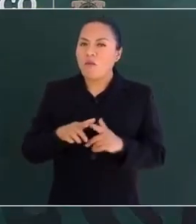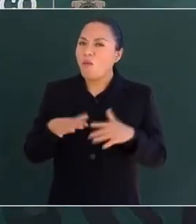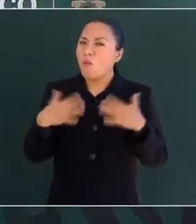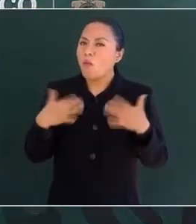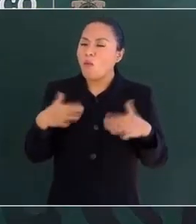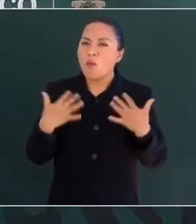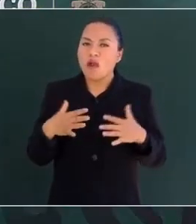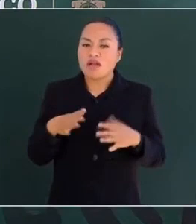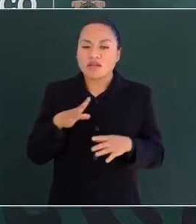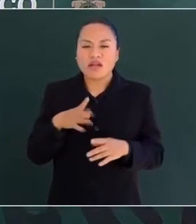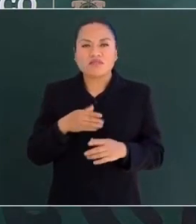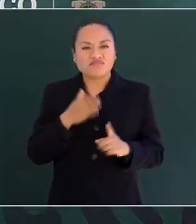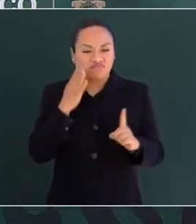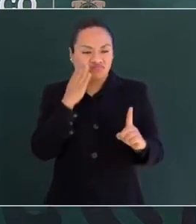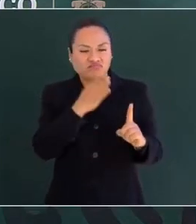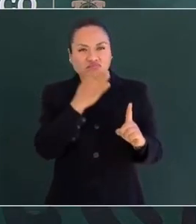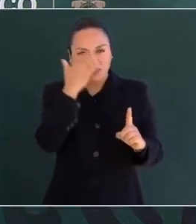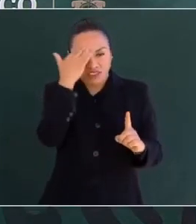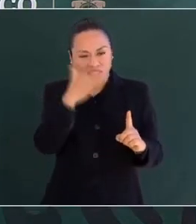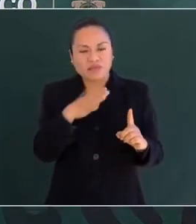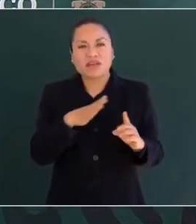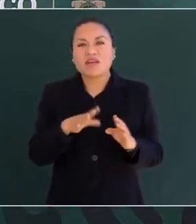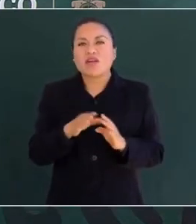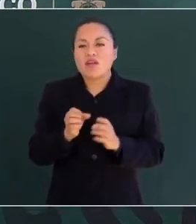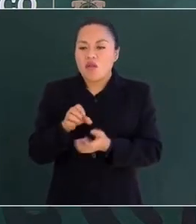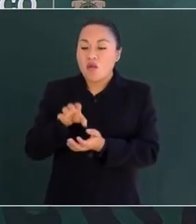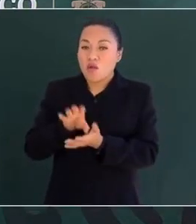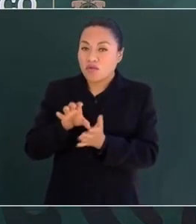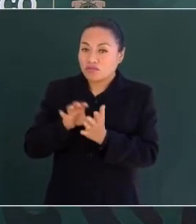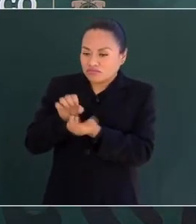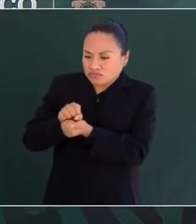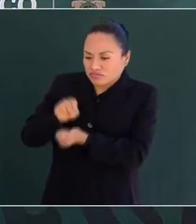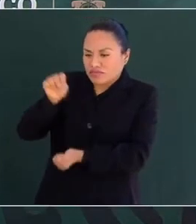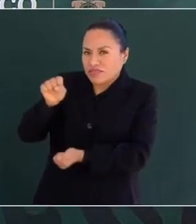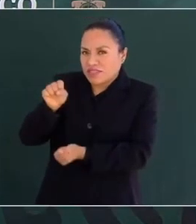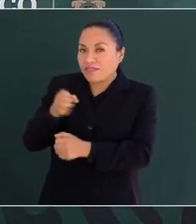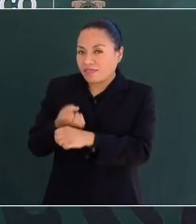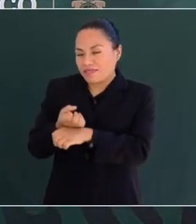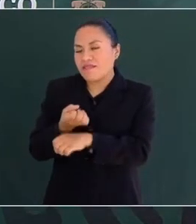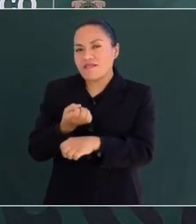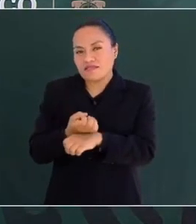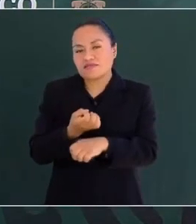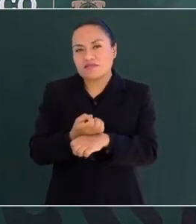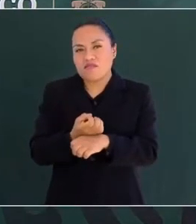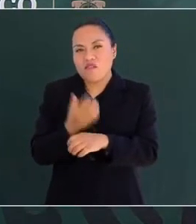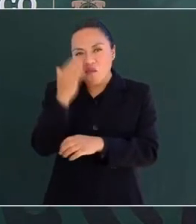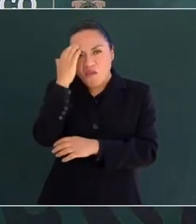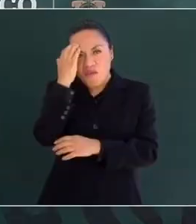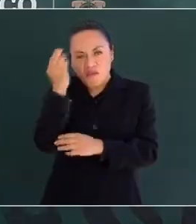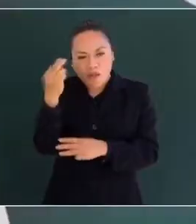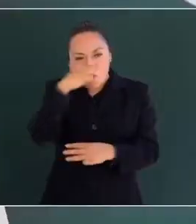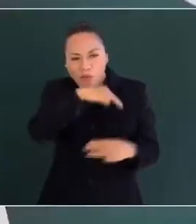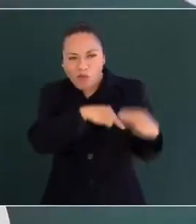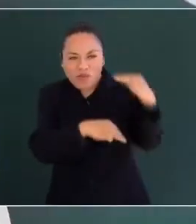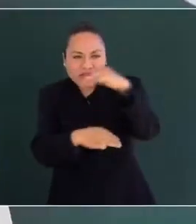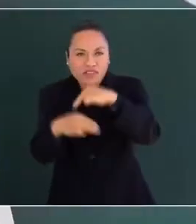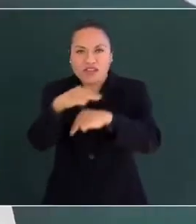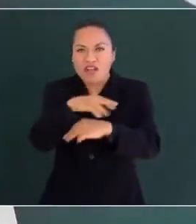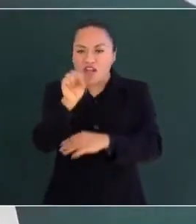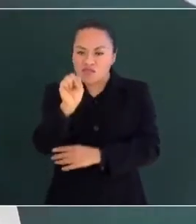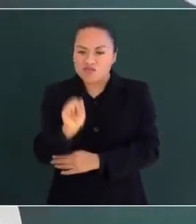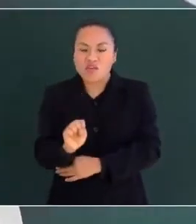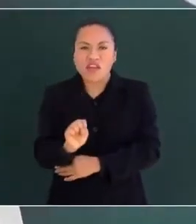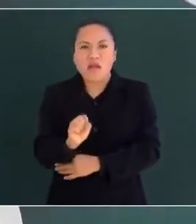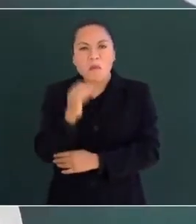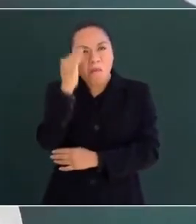determinación para la Constitución del Estado Federal, conocía las montañas del sur como la